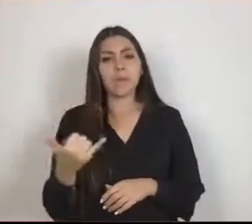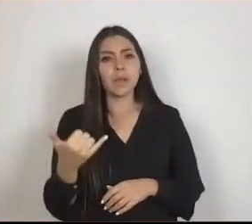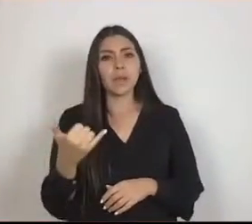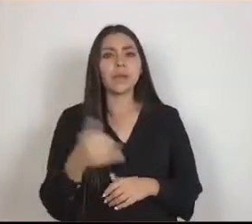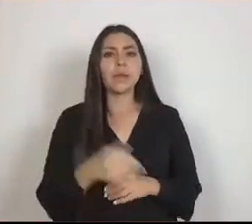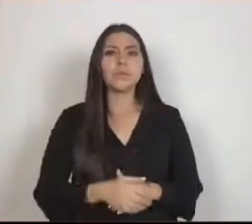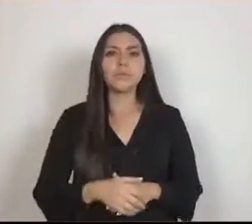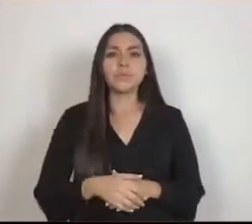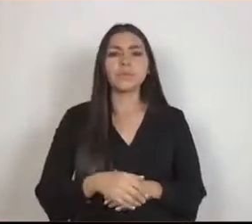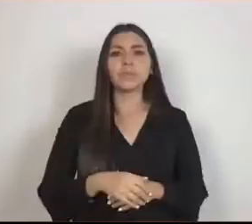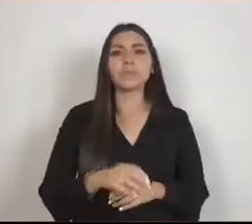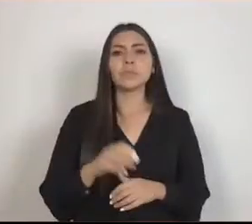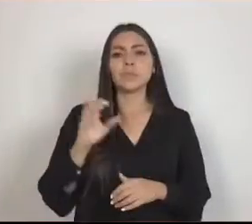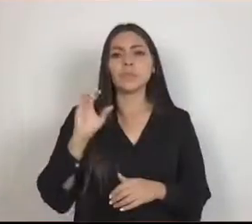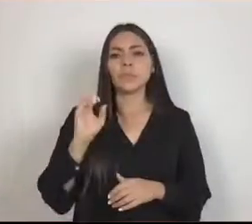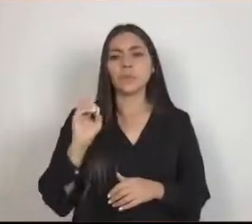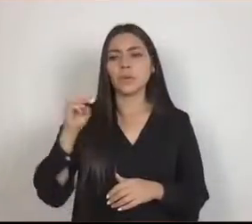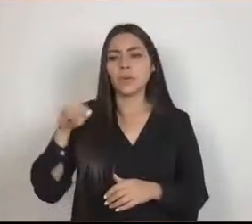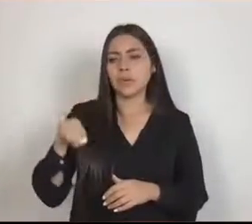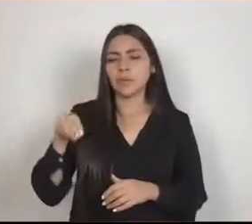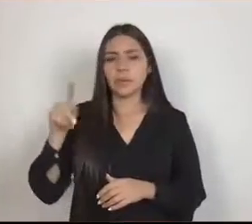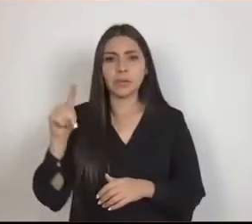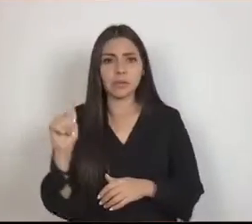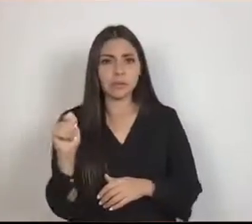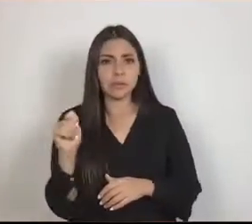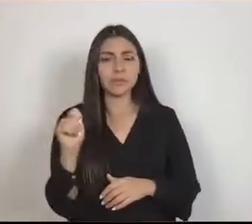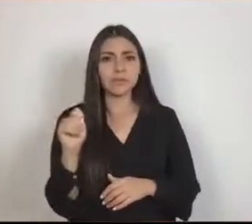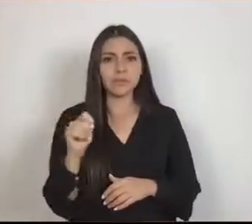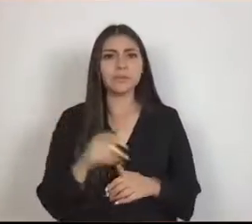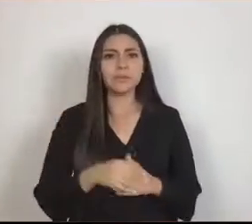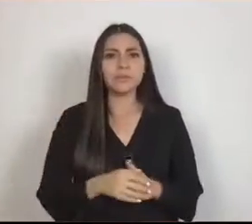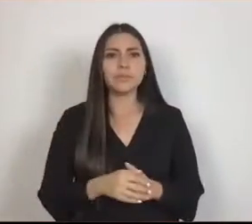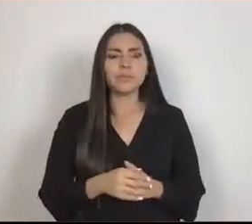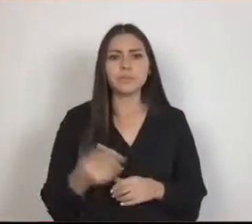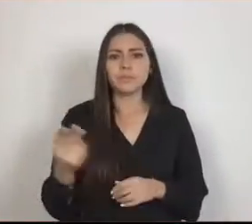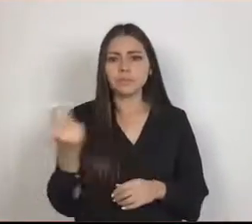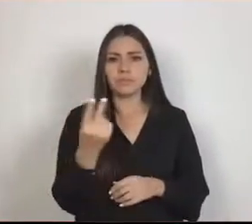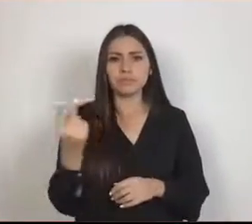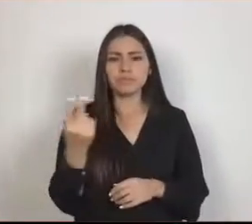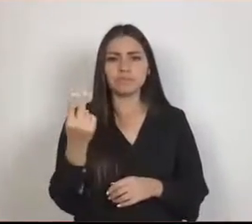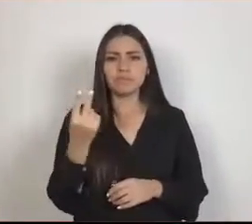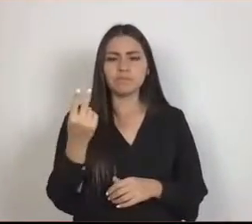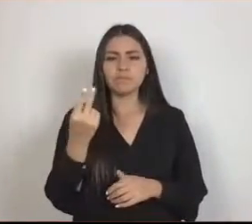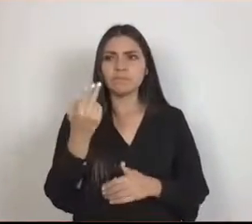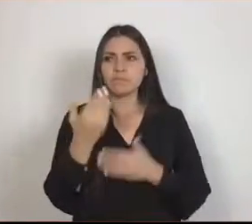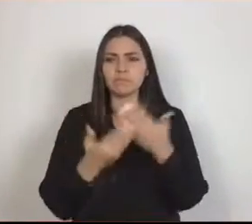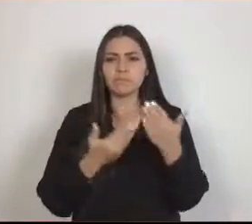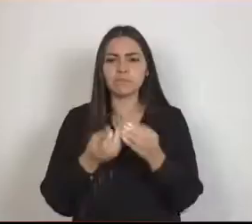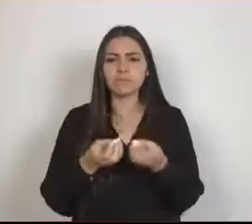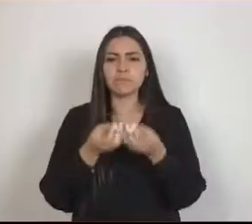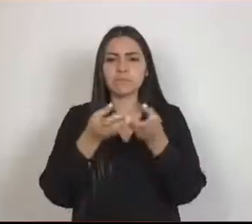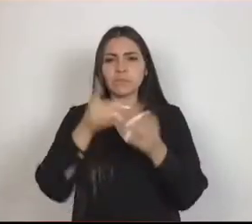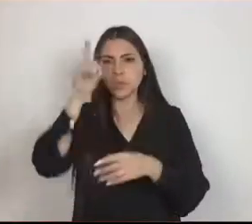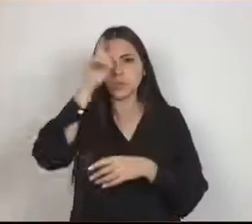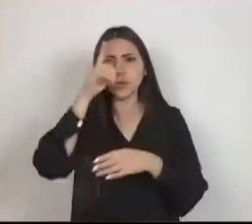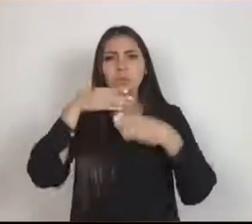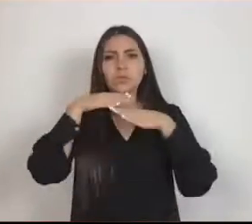Trabajo, emitieron una recomendación relativa a la situación del personal docente.